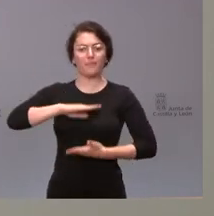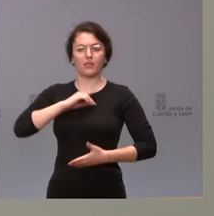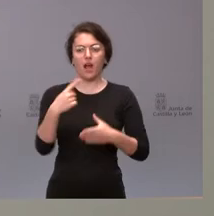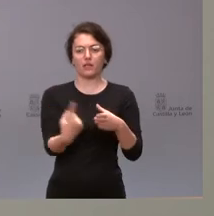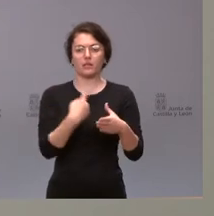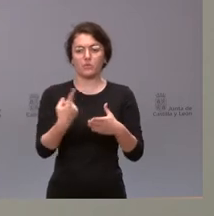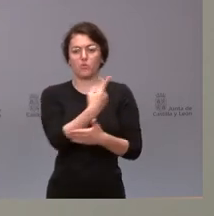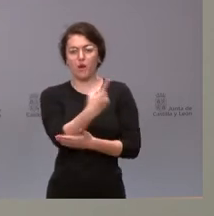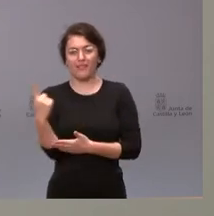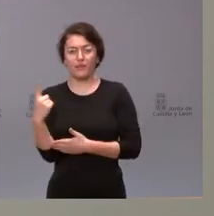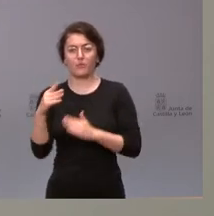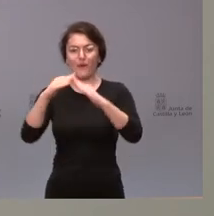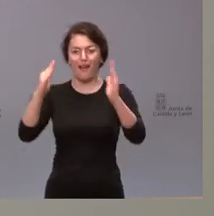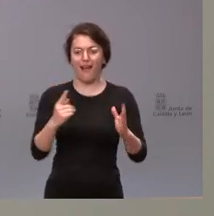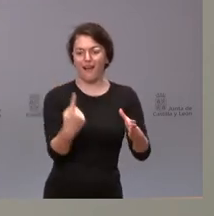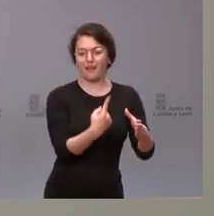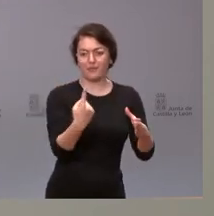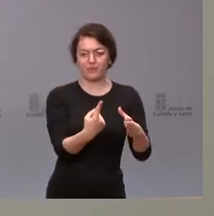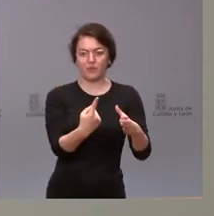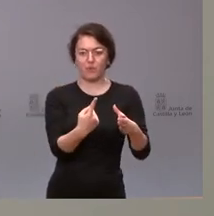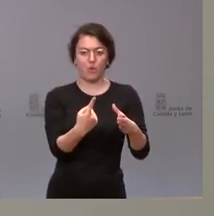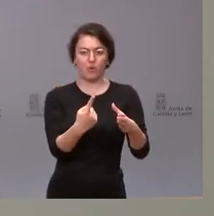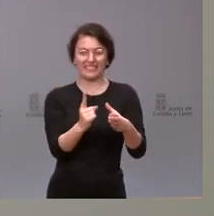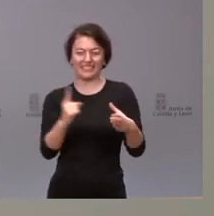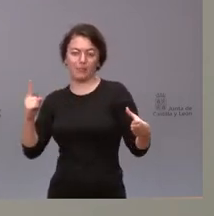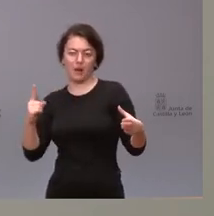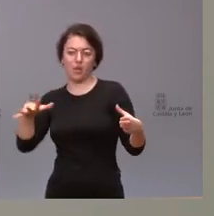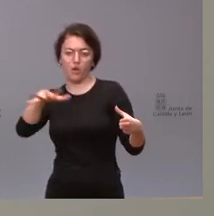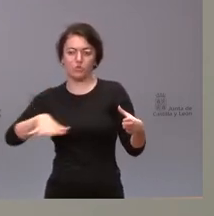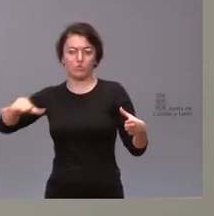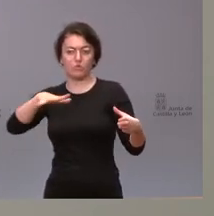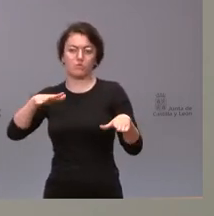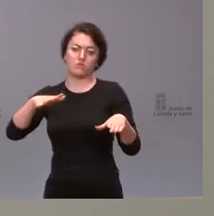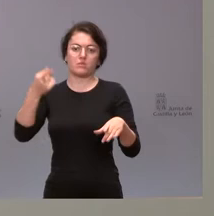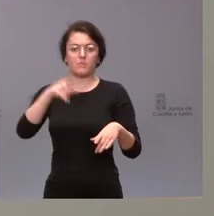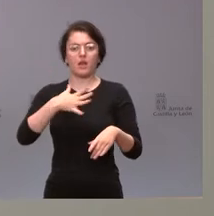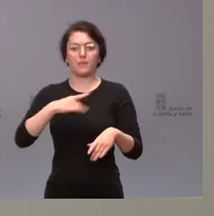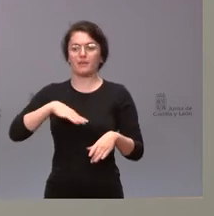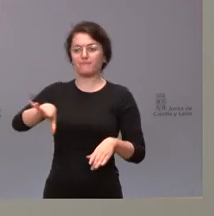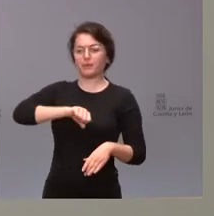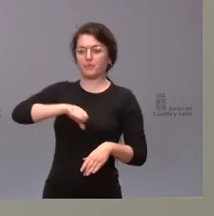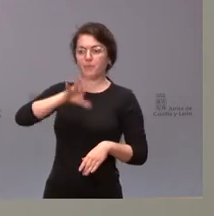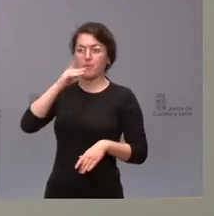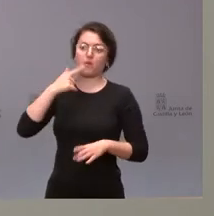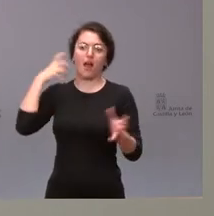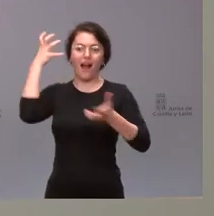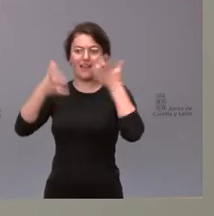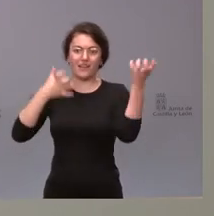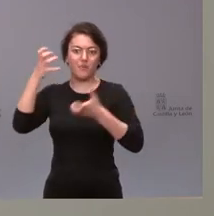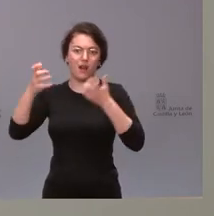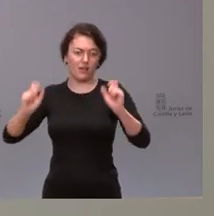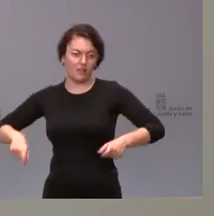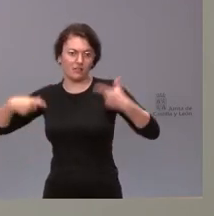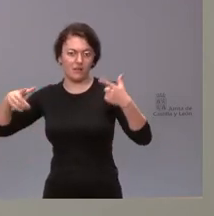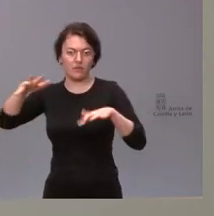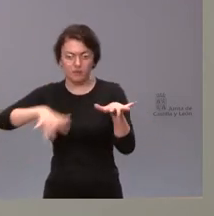de esas cabañas respecto de su entorno y el posible contagio o no a través de las especies silvestres. Todo eso es lo que tiene en cuenta